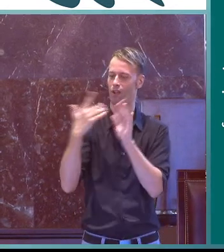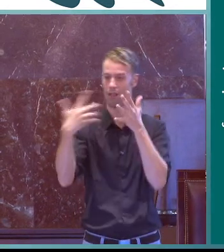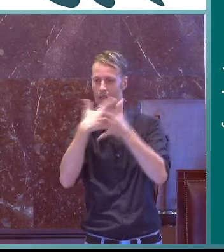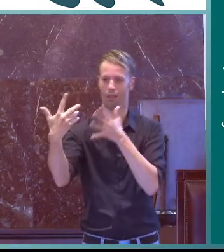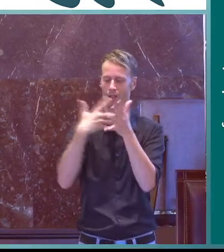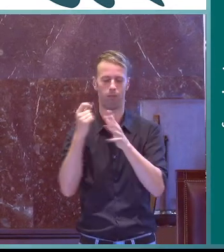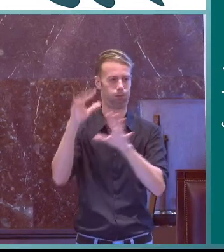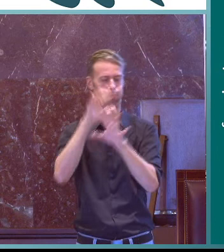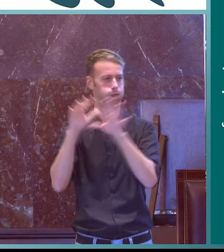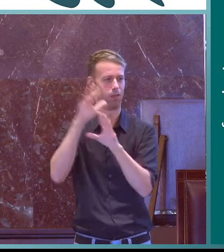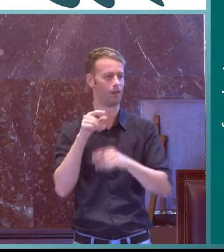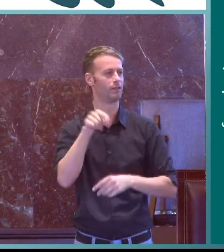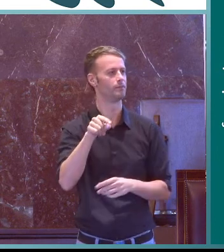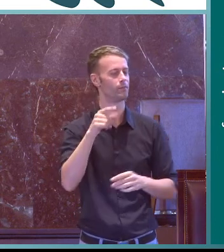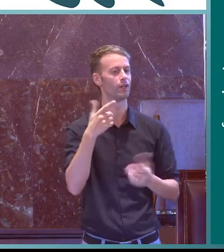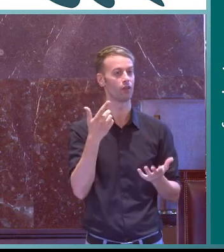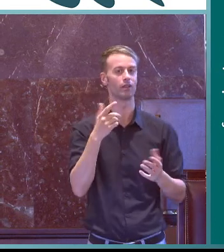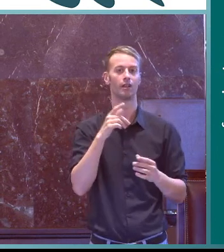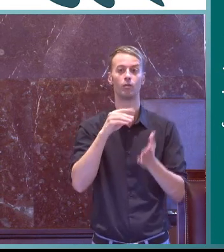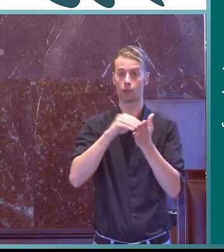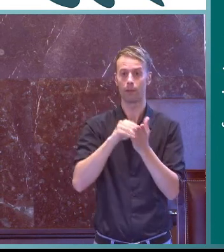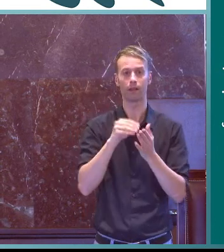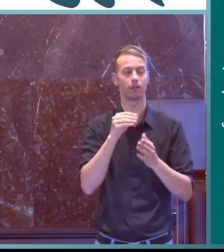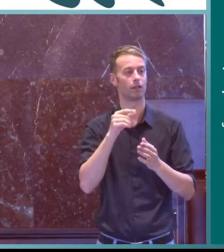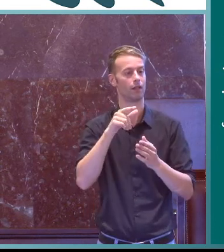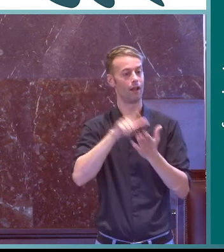la mezcla entre dos lenguas en este caso entre el español y el inglés